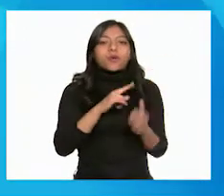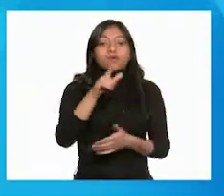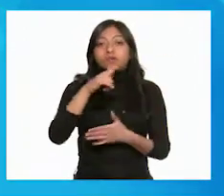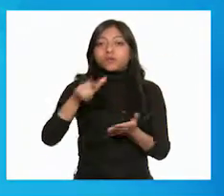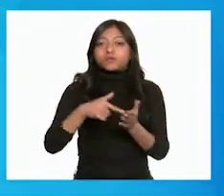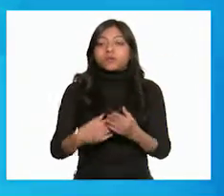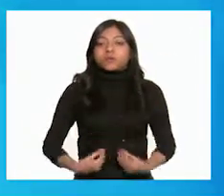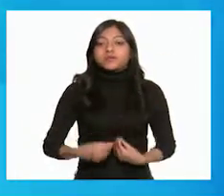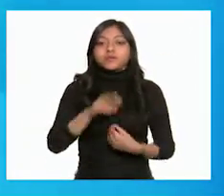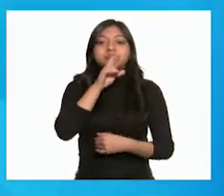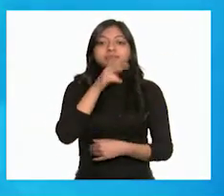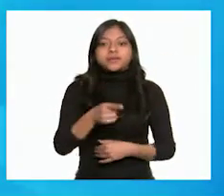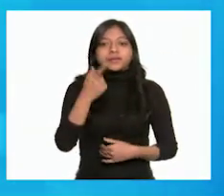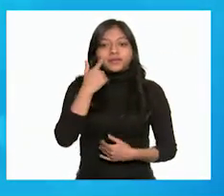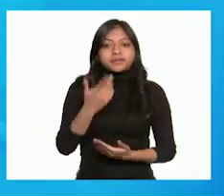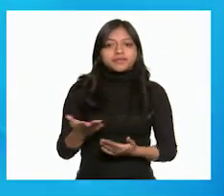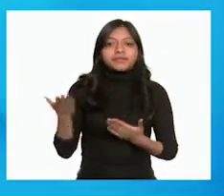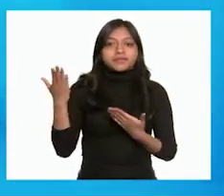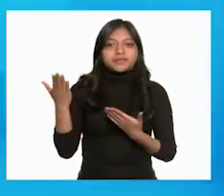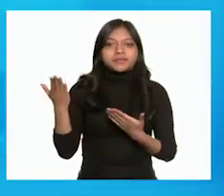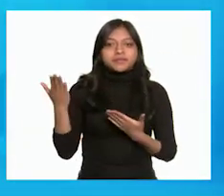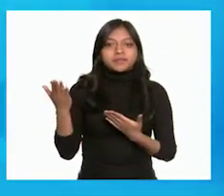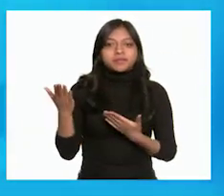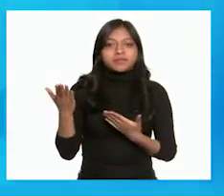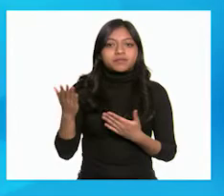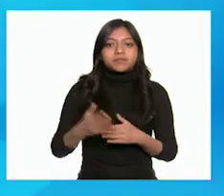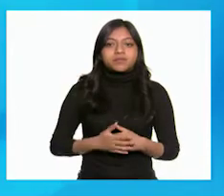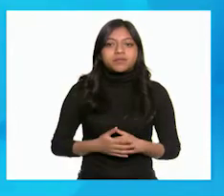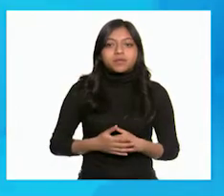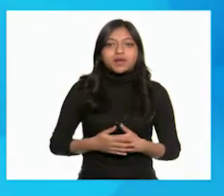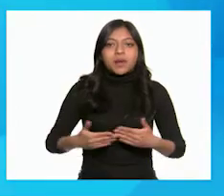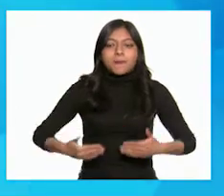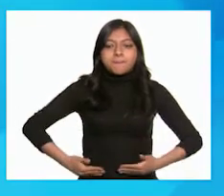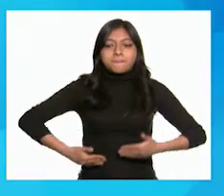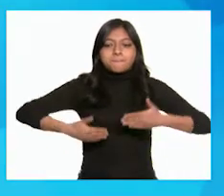pueden hacer los vecinos para mejorar la condición de esta barda, Mariana?